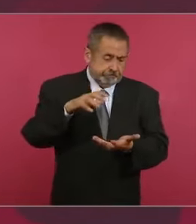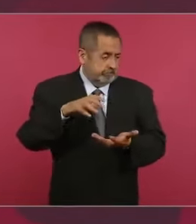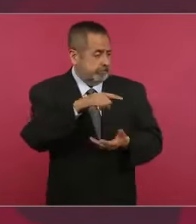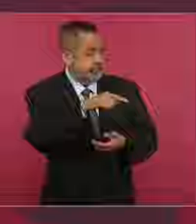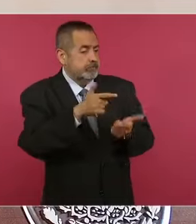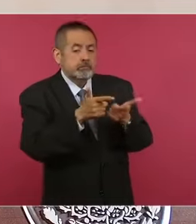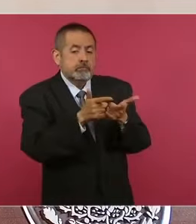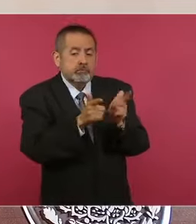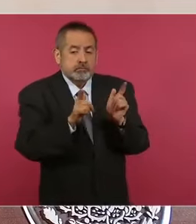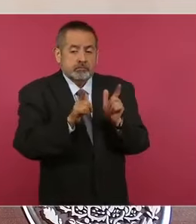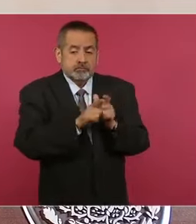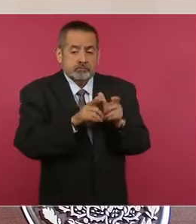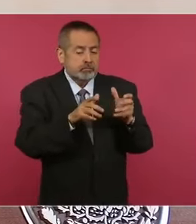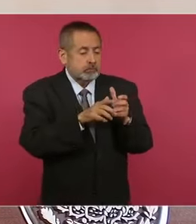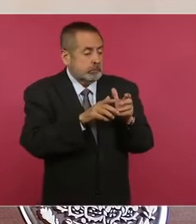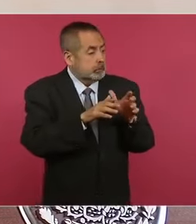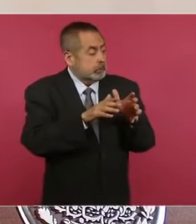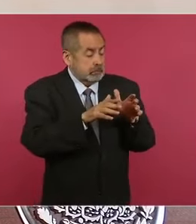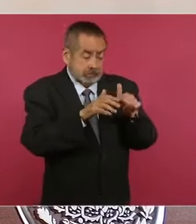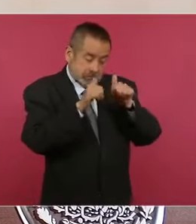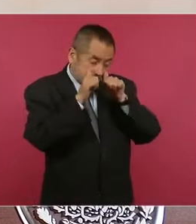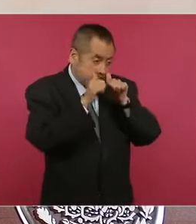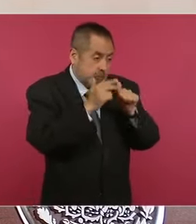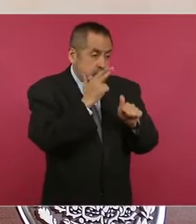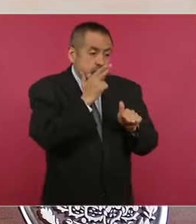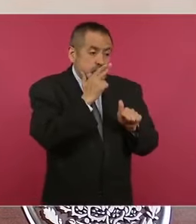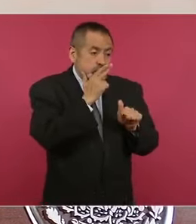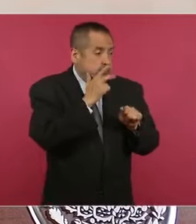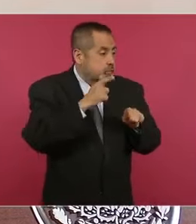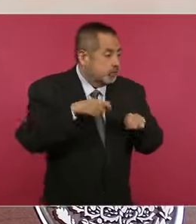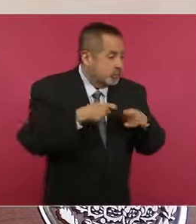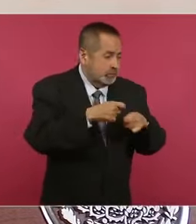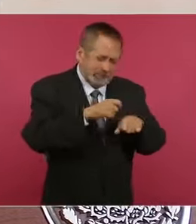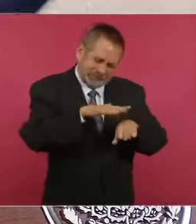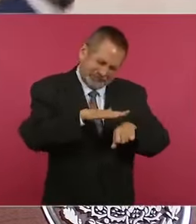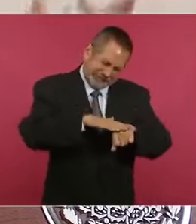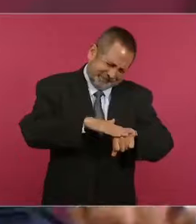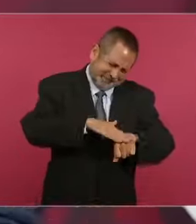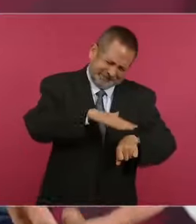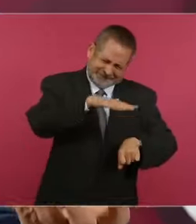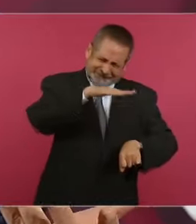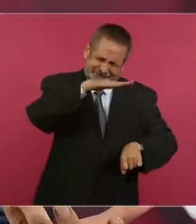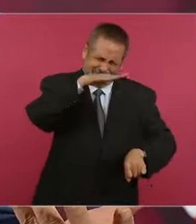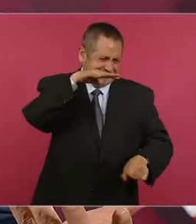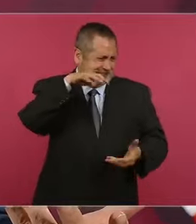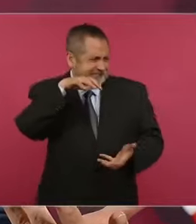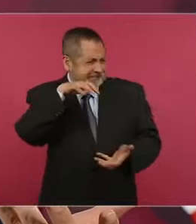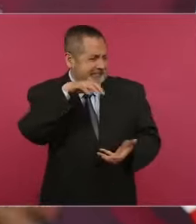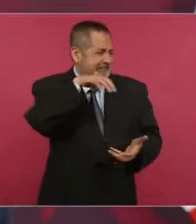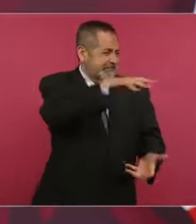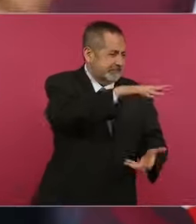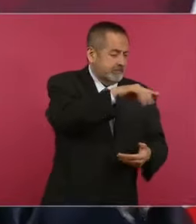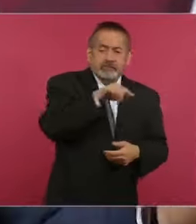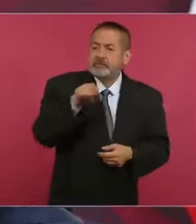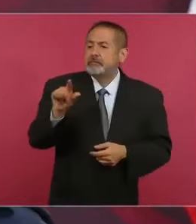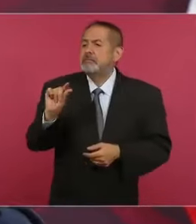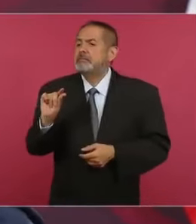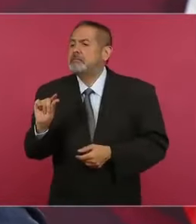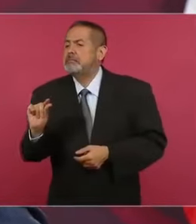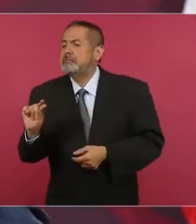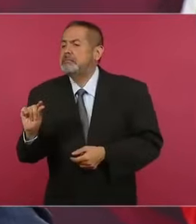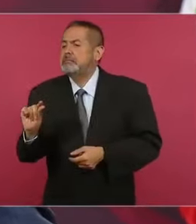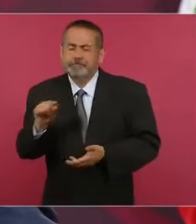que reciba muchísimo más que el resto